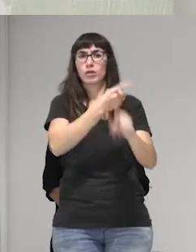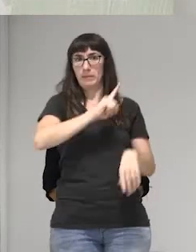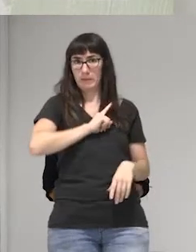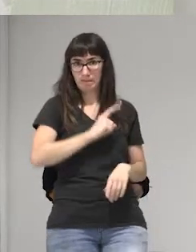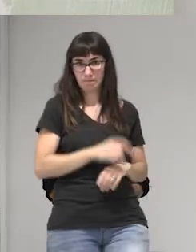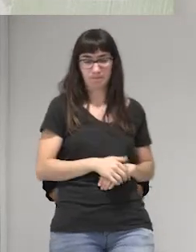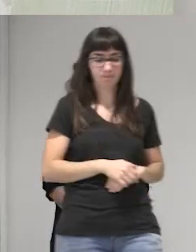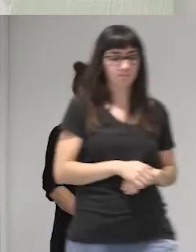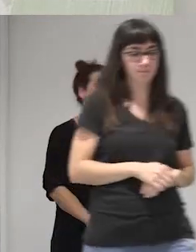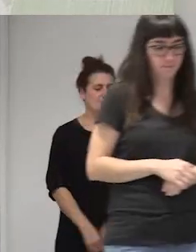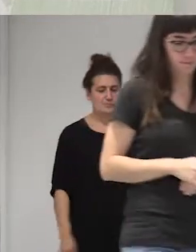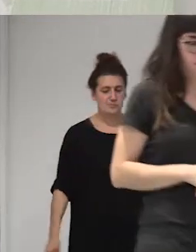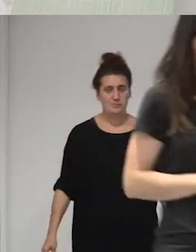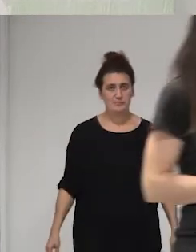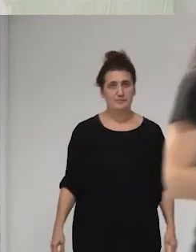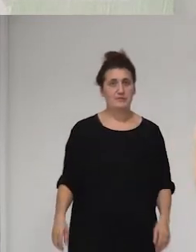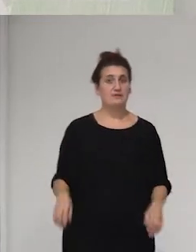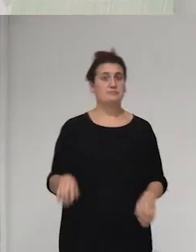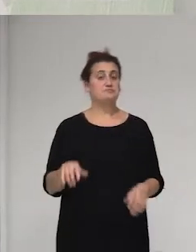entonces